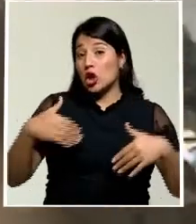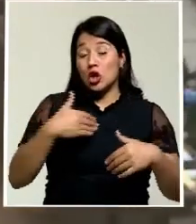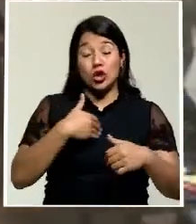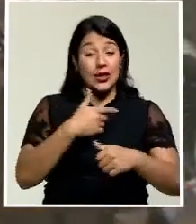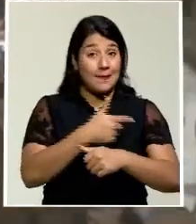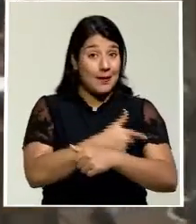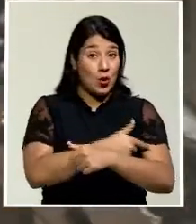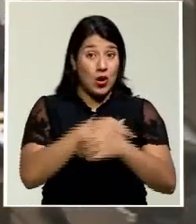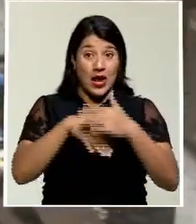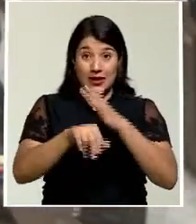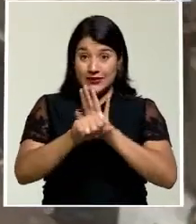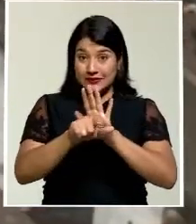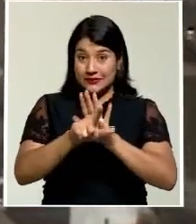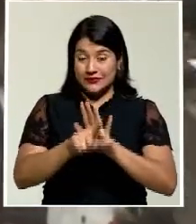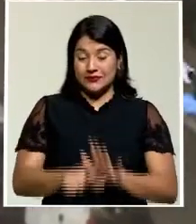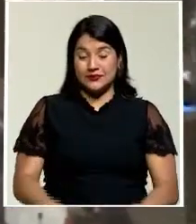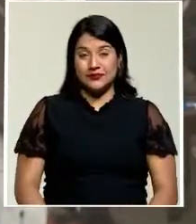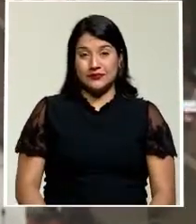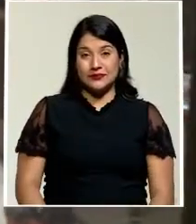primer poder de la República.